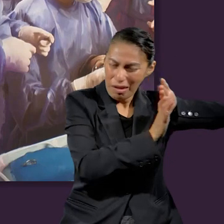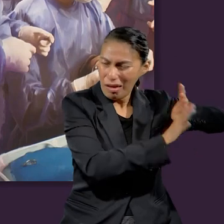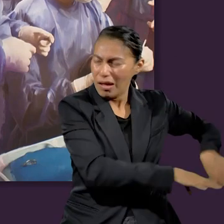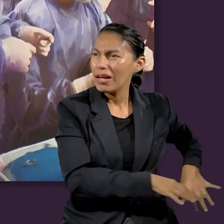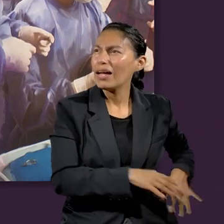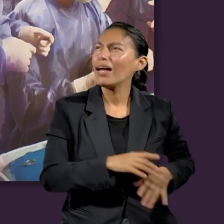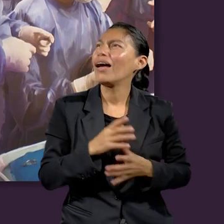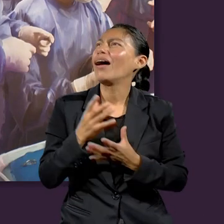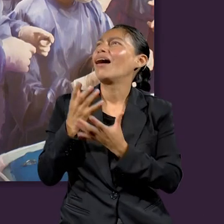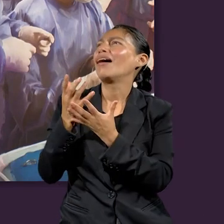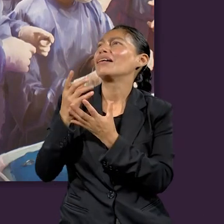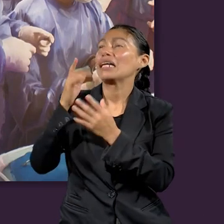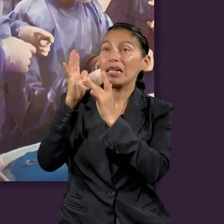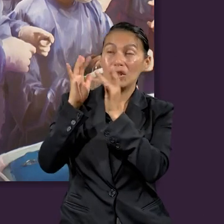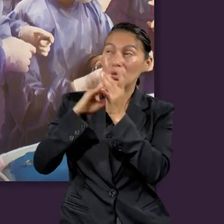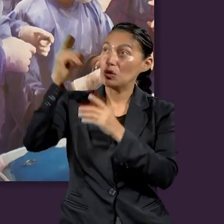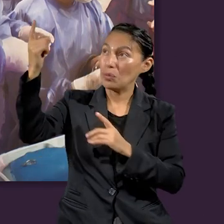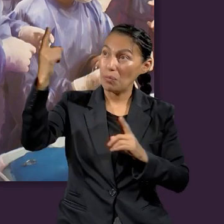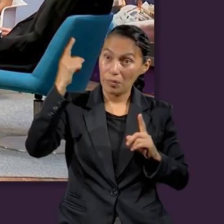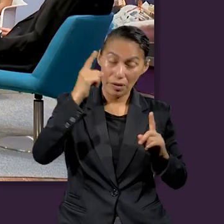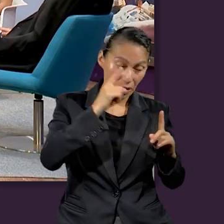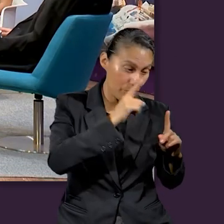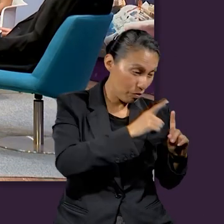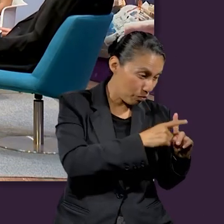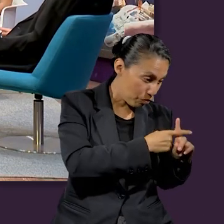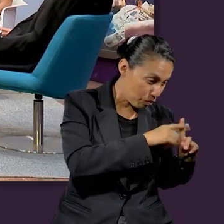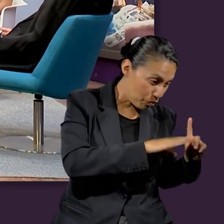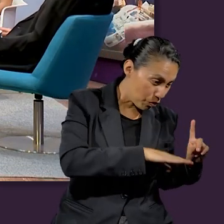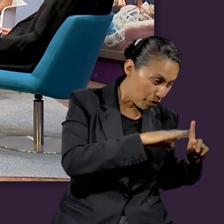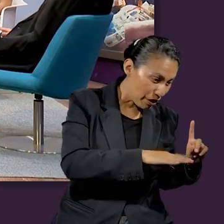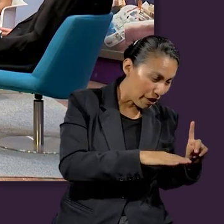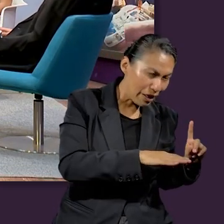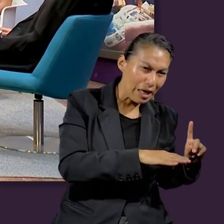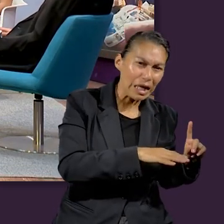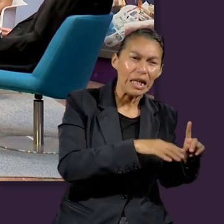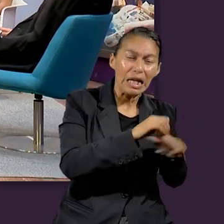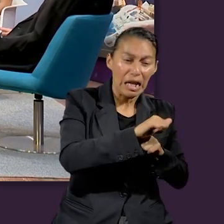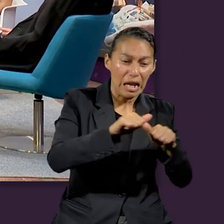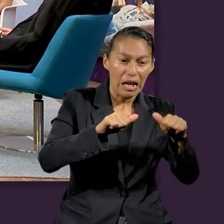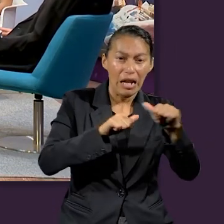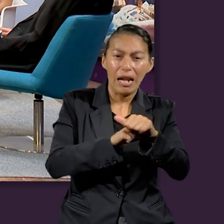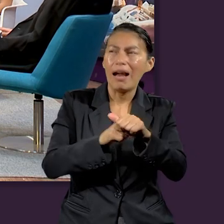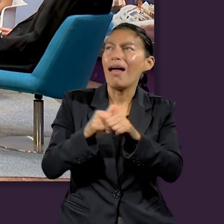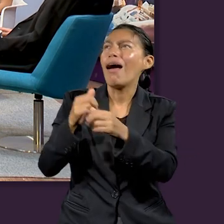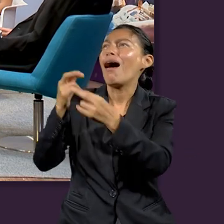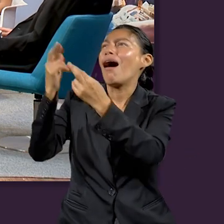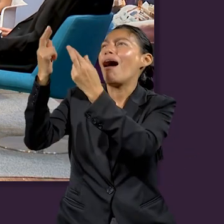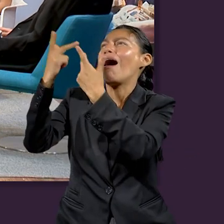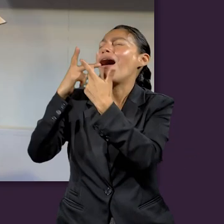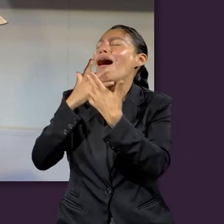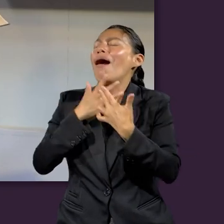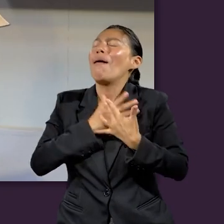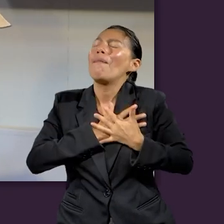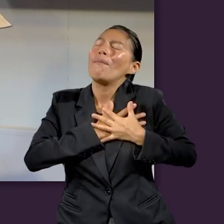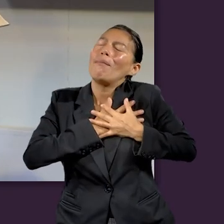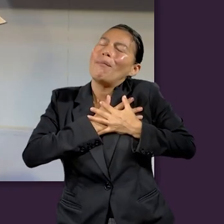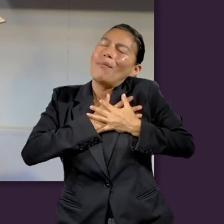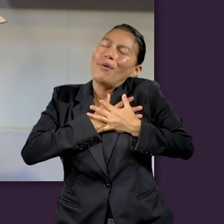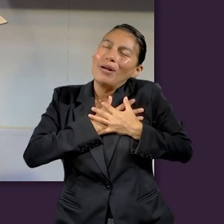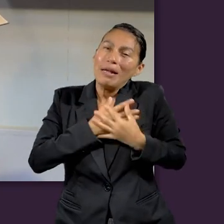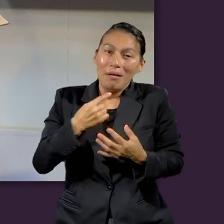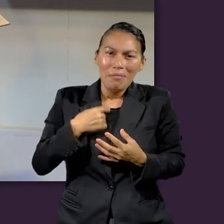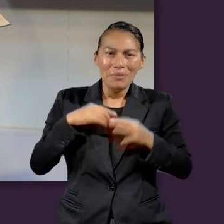satisfacer su ego, ni para decir, ay, mira, yo los quiero tanto que voy a morir. No, fue su regalo de amor. Y ese regalo de amor es, como